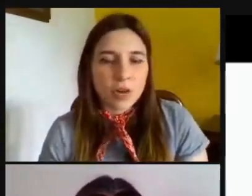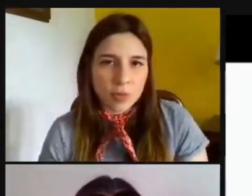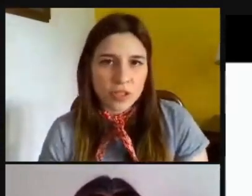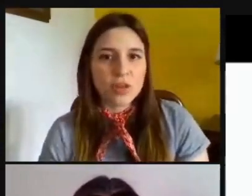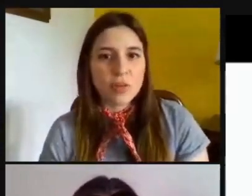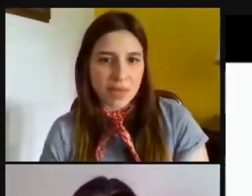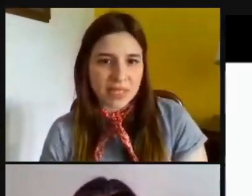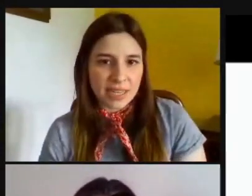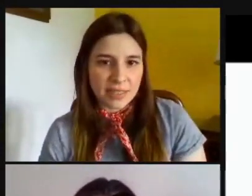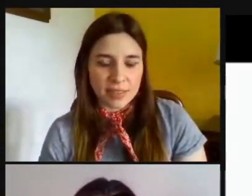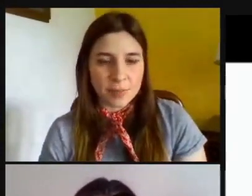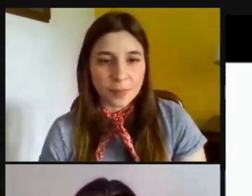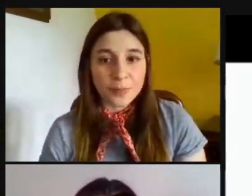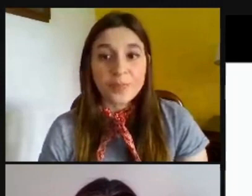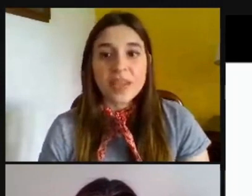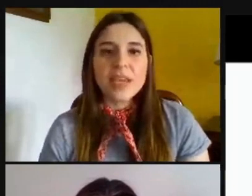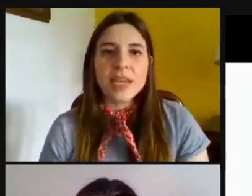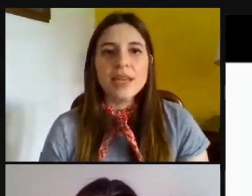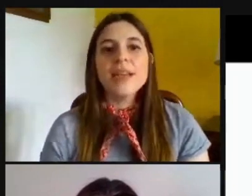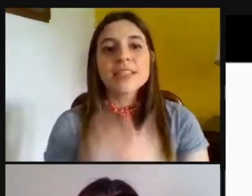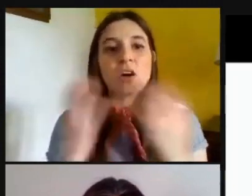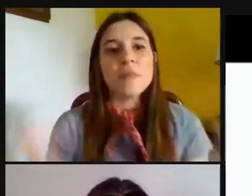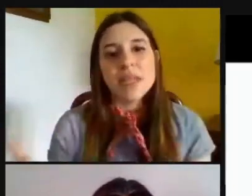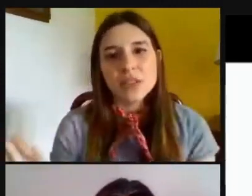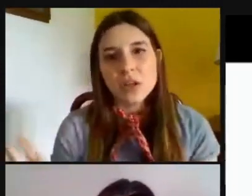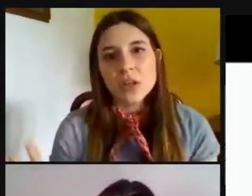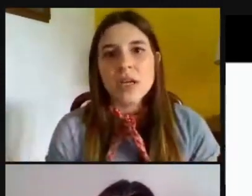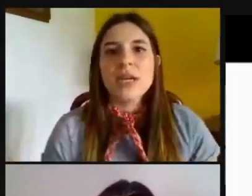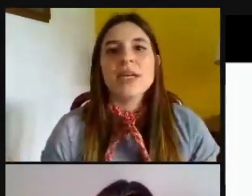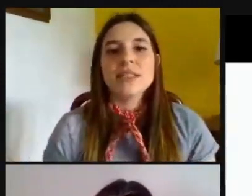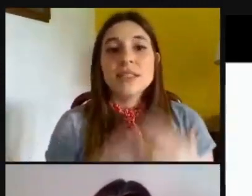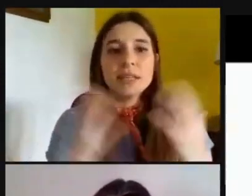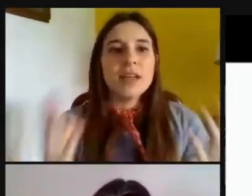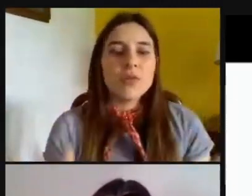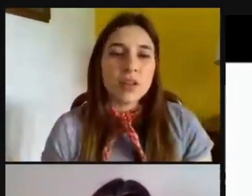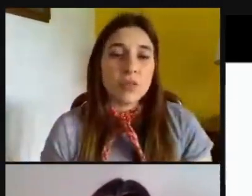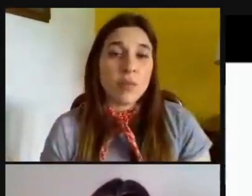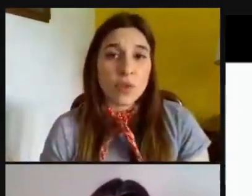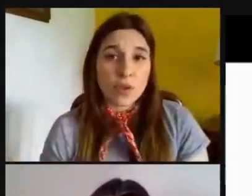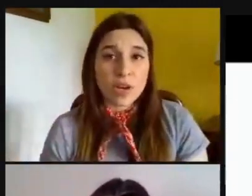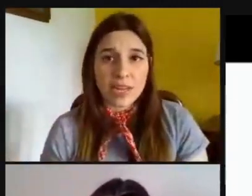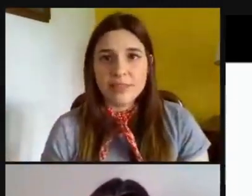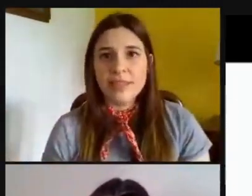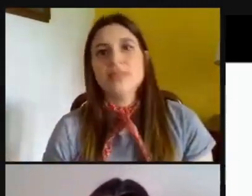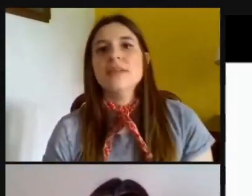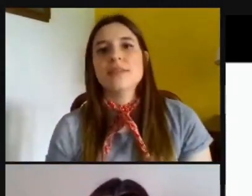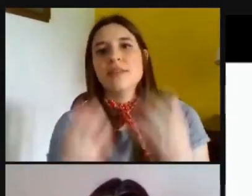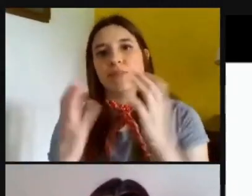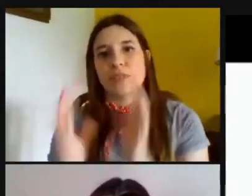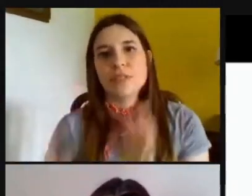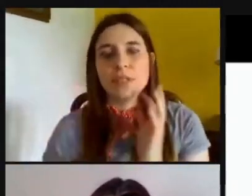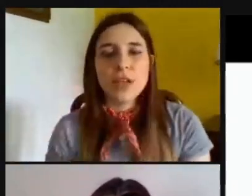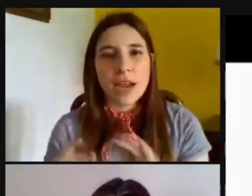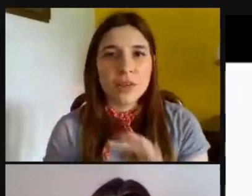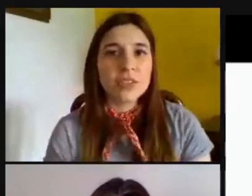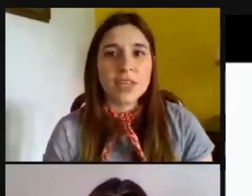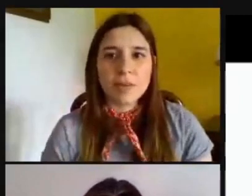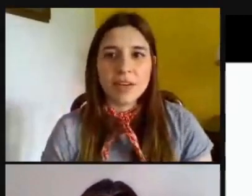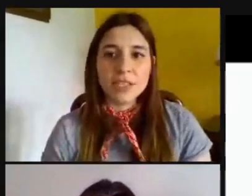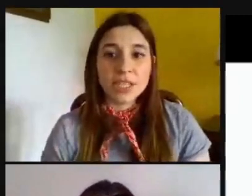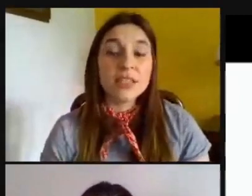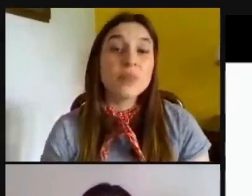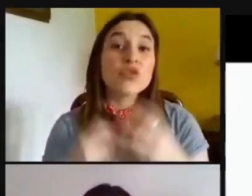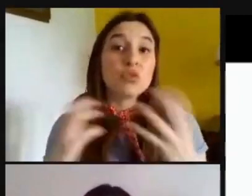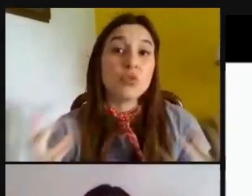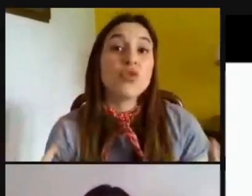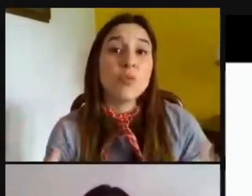alumnos que son más grandes. Y les recomiendo que si tienen alguna duda muy urgente, pues, ahí nos